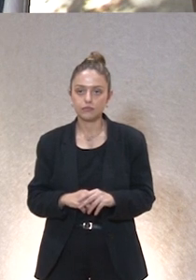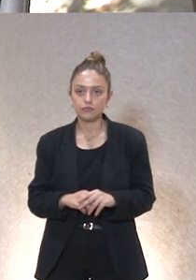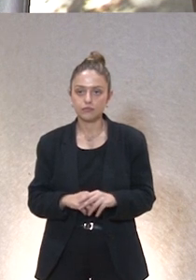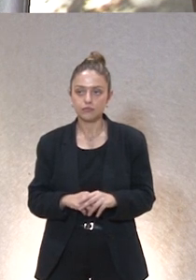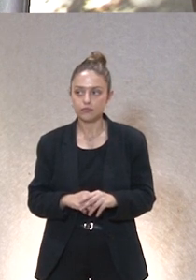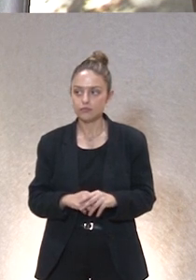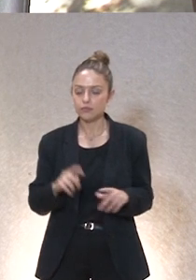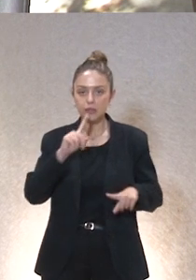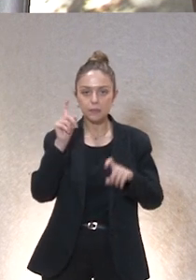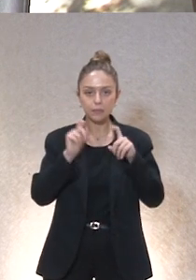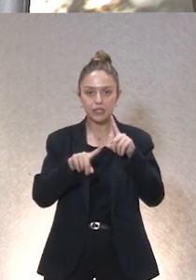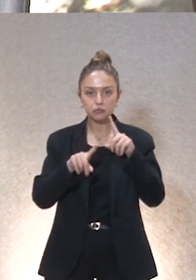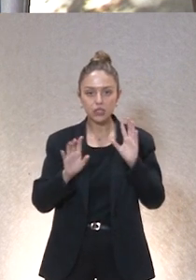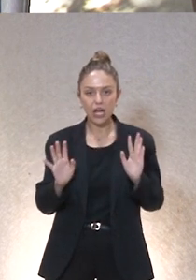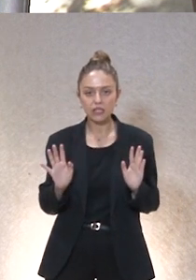¿alguien tiene alguna pregunta?